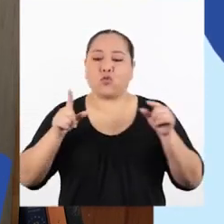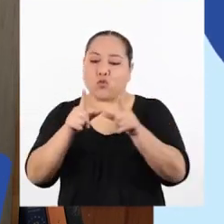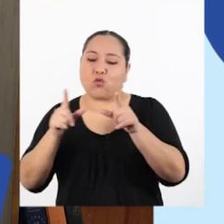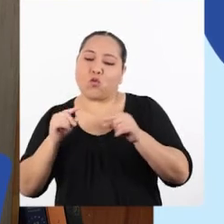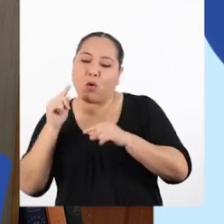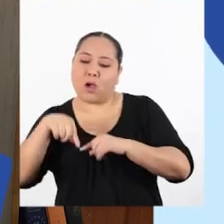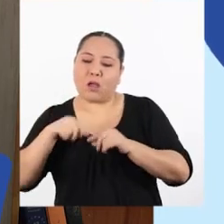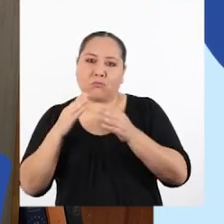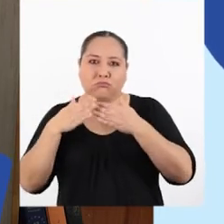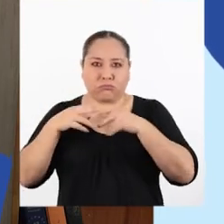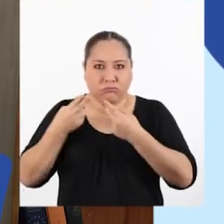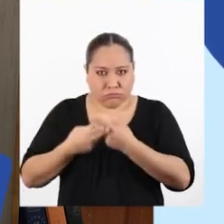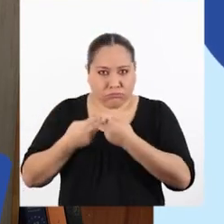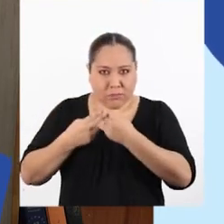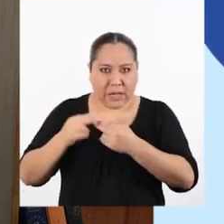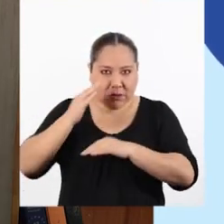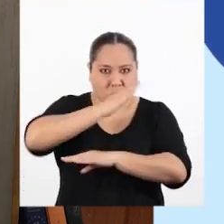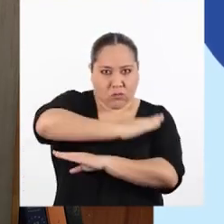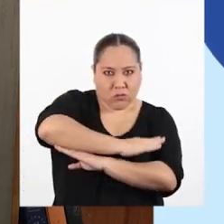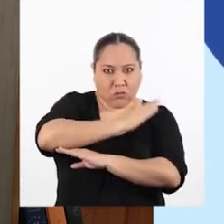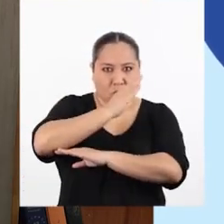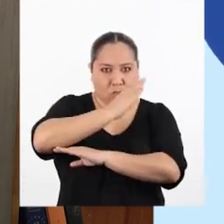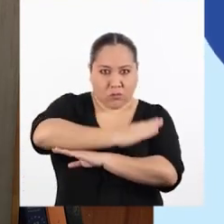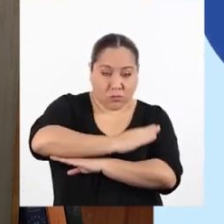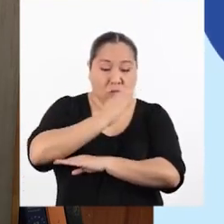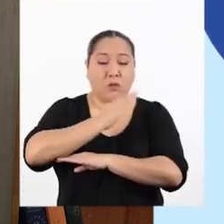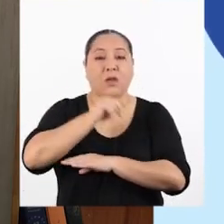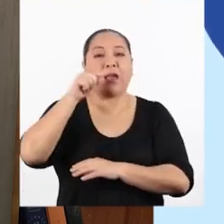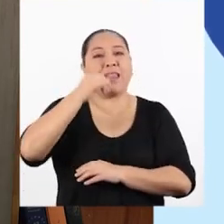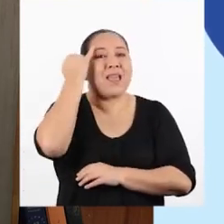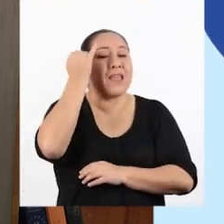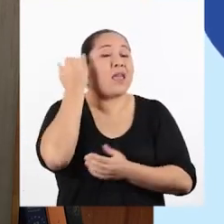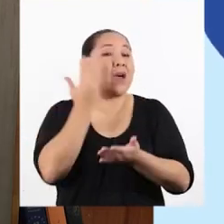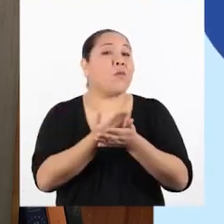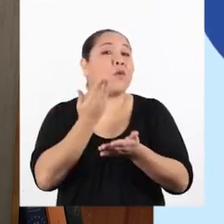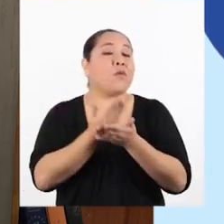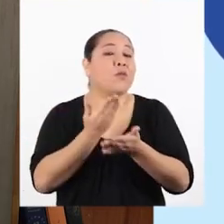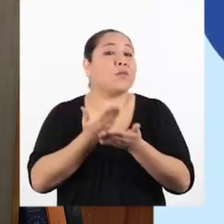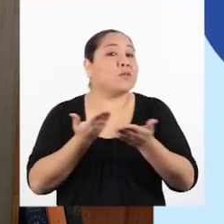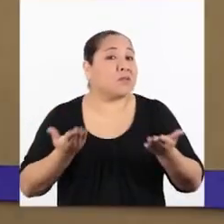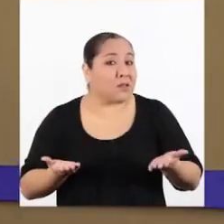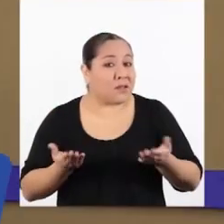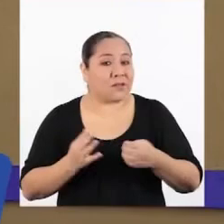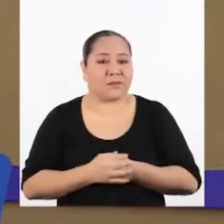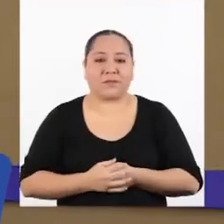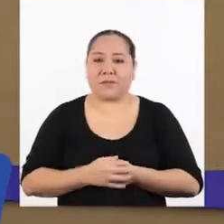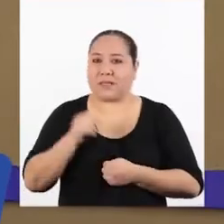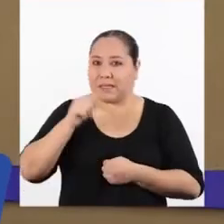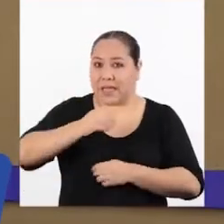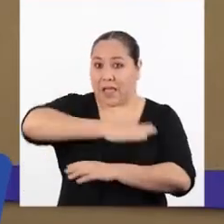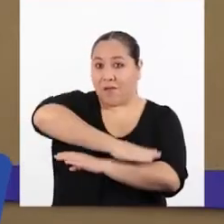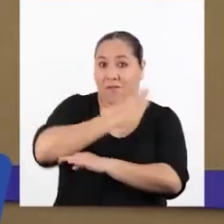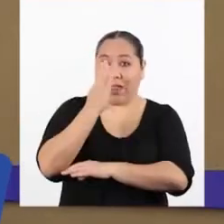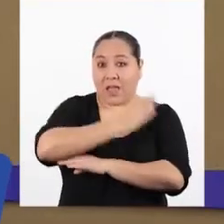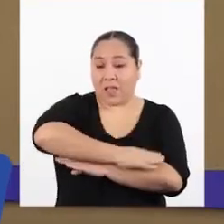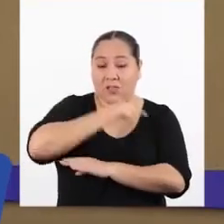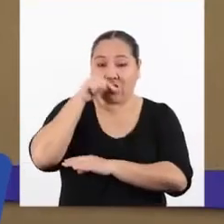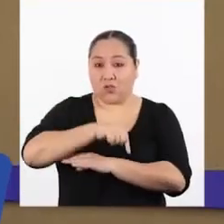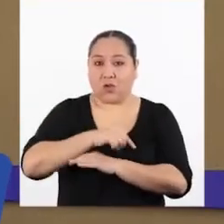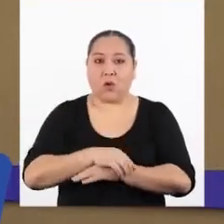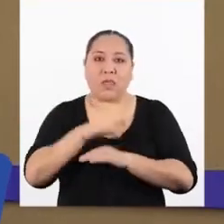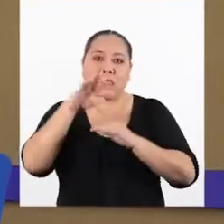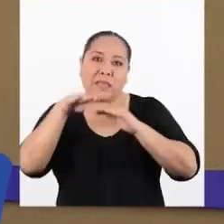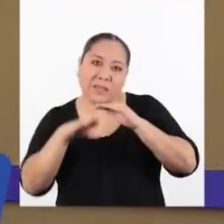de equilibrio inicial? Y la hipótesis por demostrar es... Si el brazo de resistencia